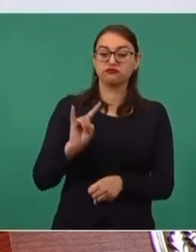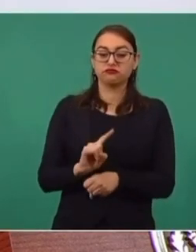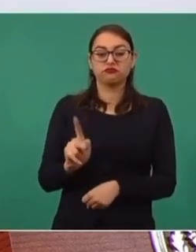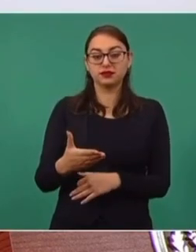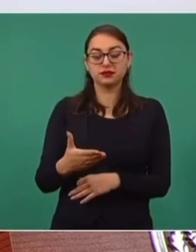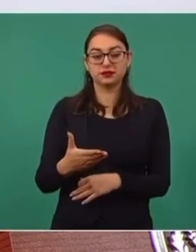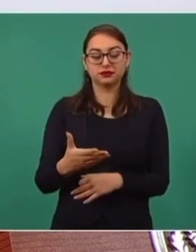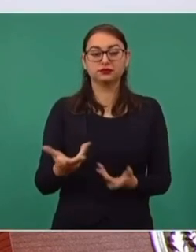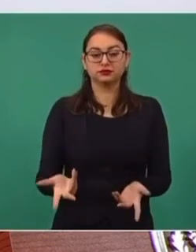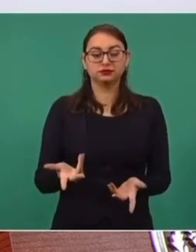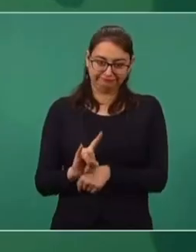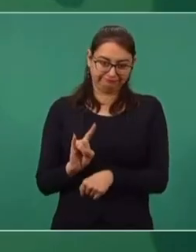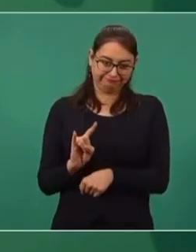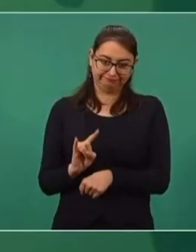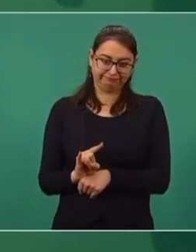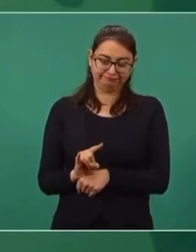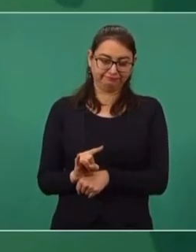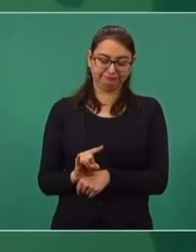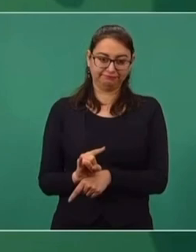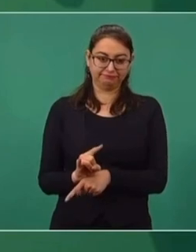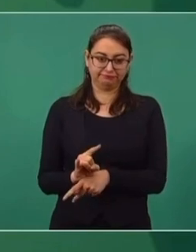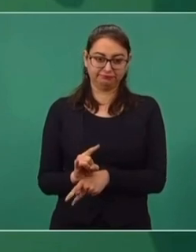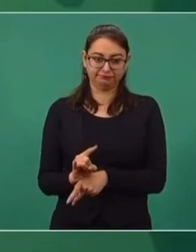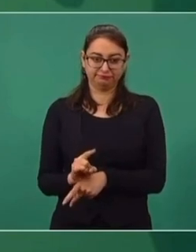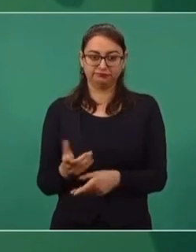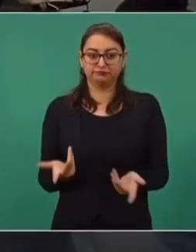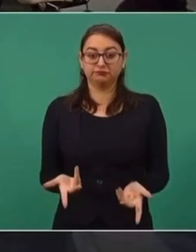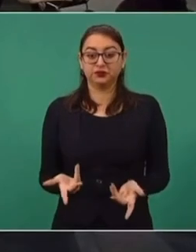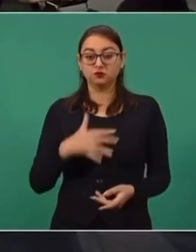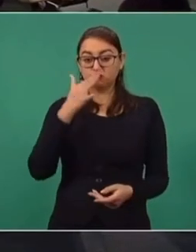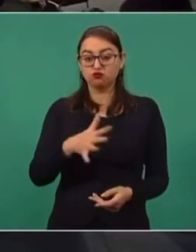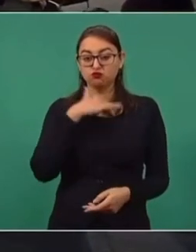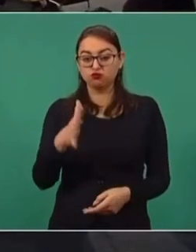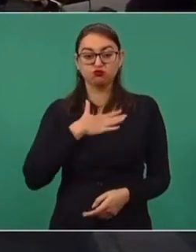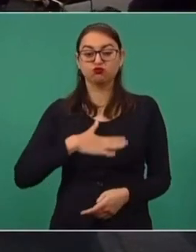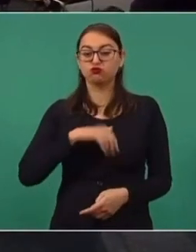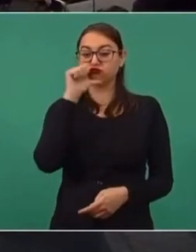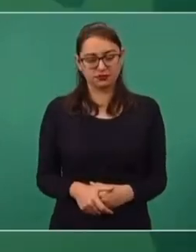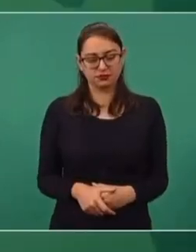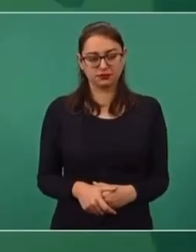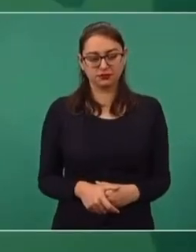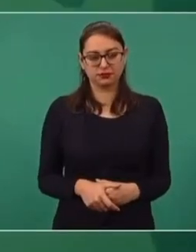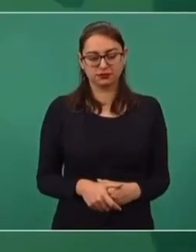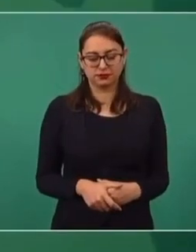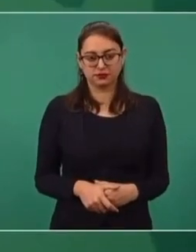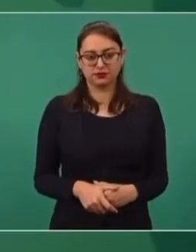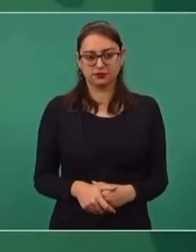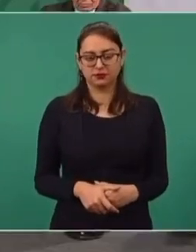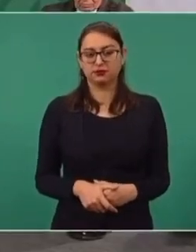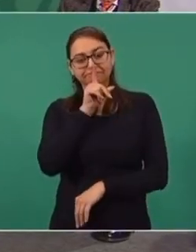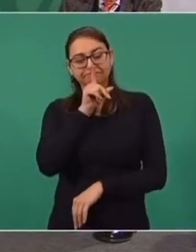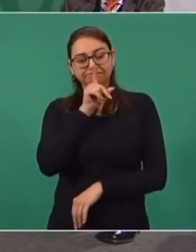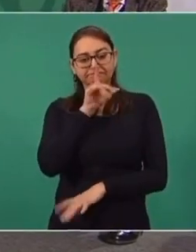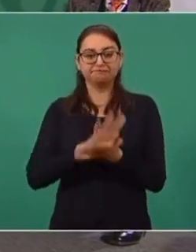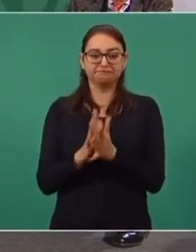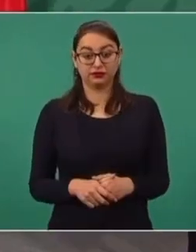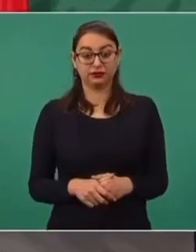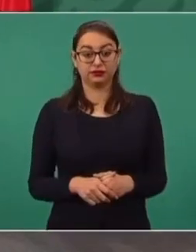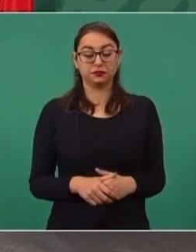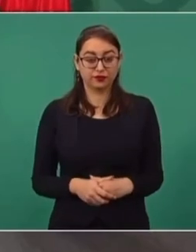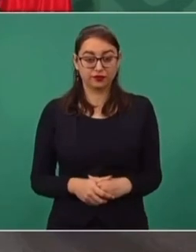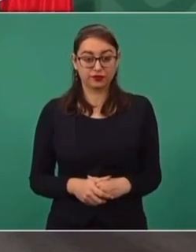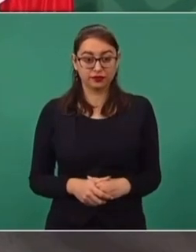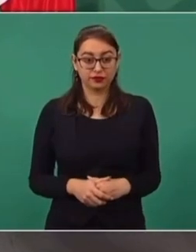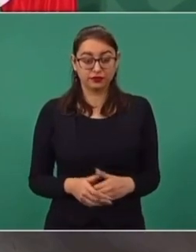de que todo estaba muy bien, todos felices, aceptando un régimen de corrupción, de injusticias, de privilegio, ayudándolo. Con el silencio, legitimándolo,